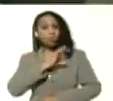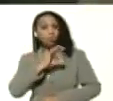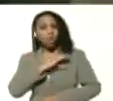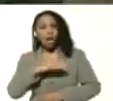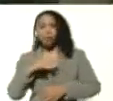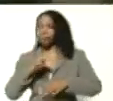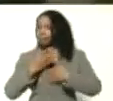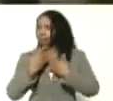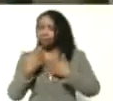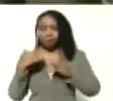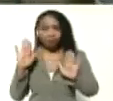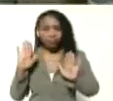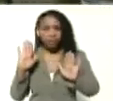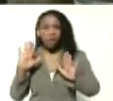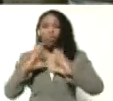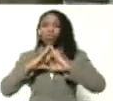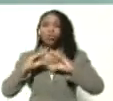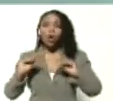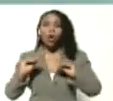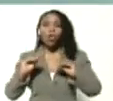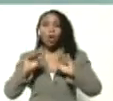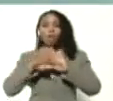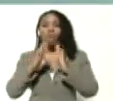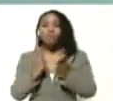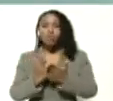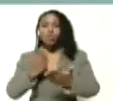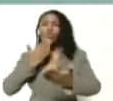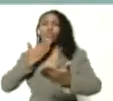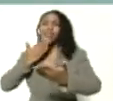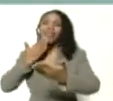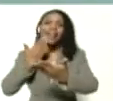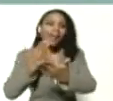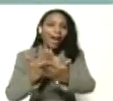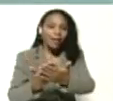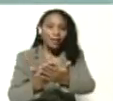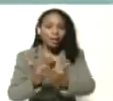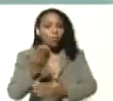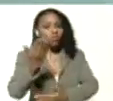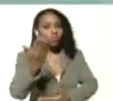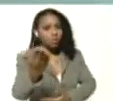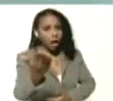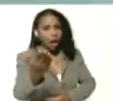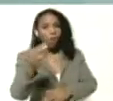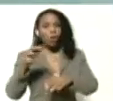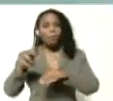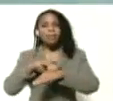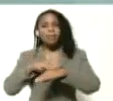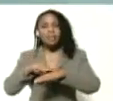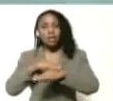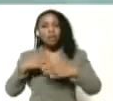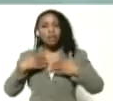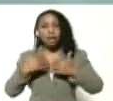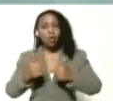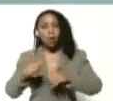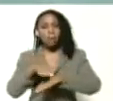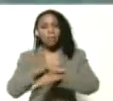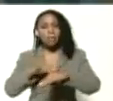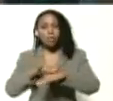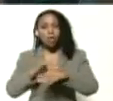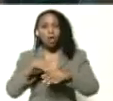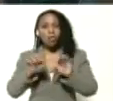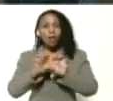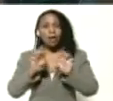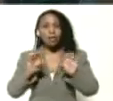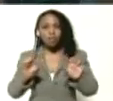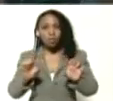en fin, todo el mundo está agradecido con usted, con el Ministerio de Salud, con el Ministro de Educación